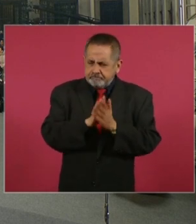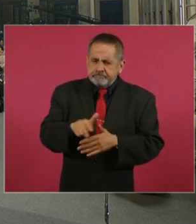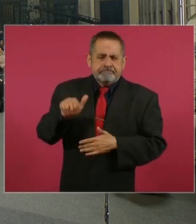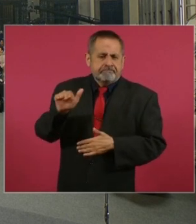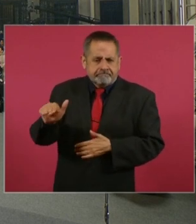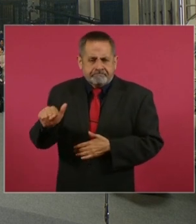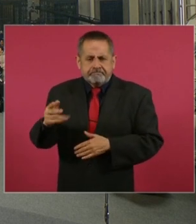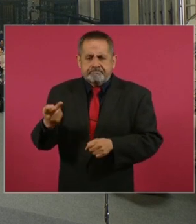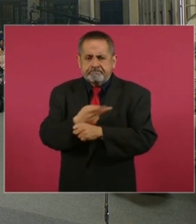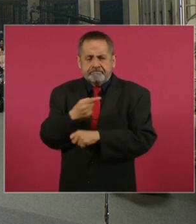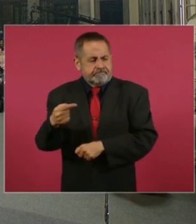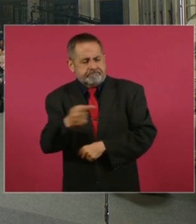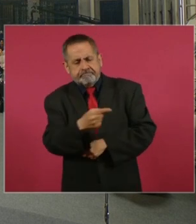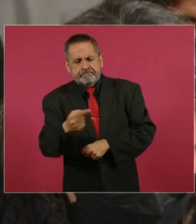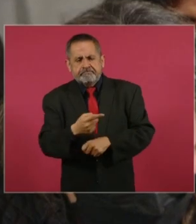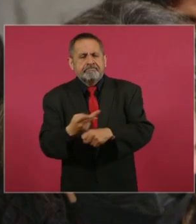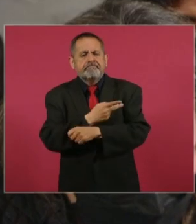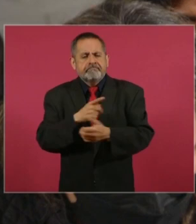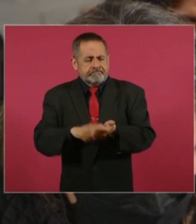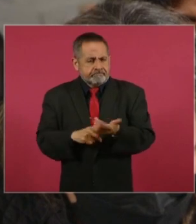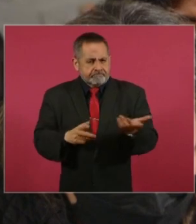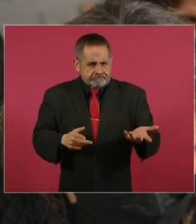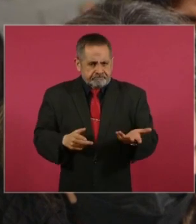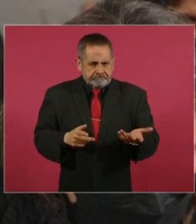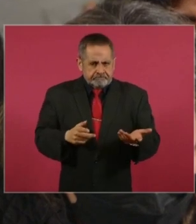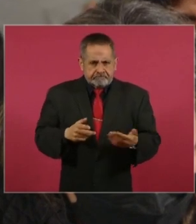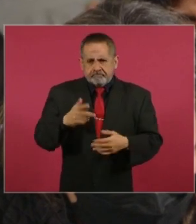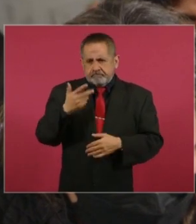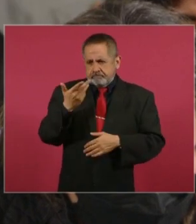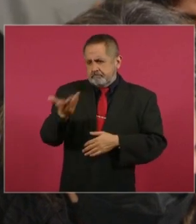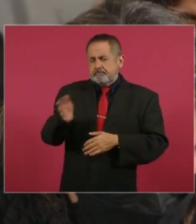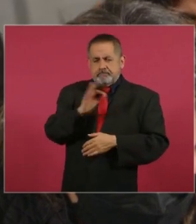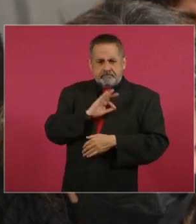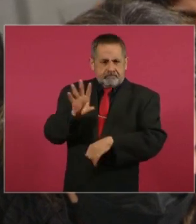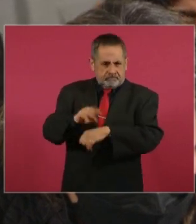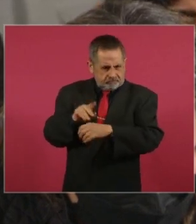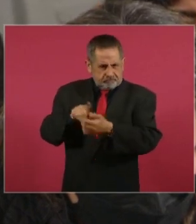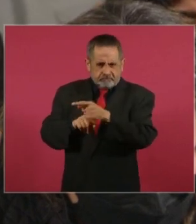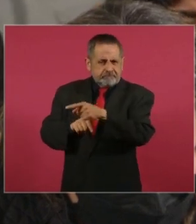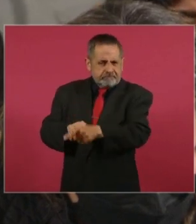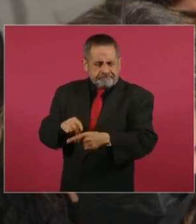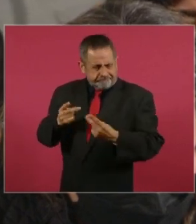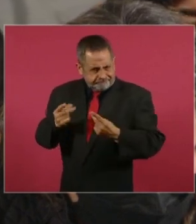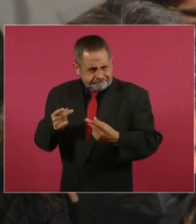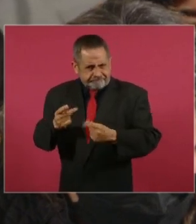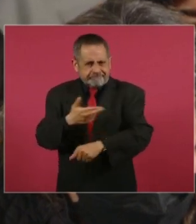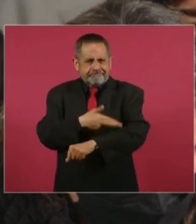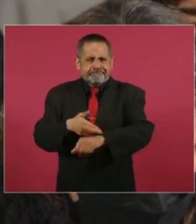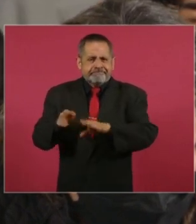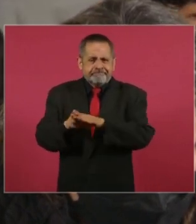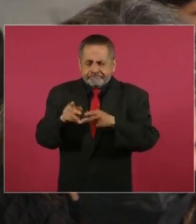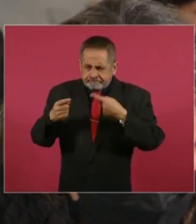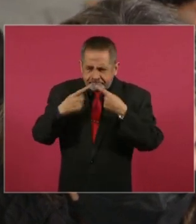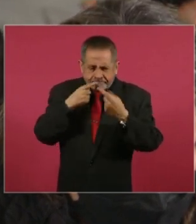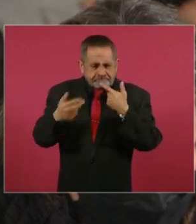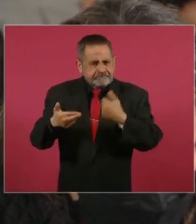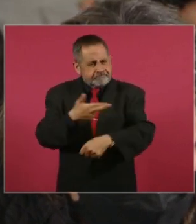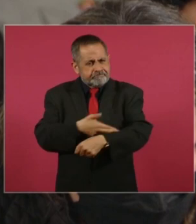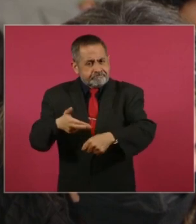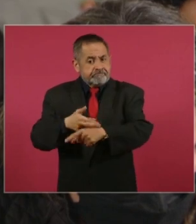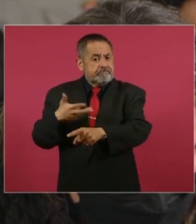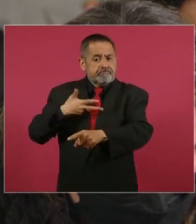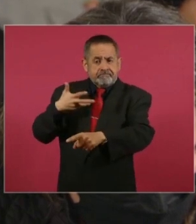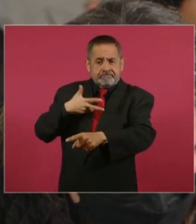amablemente que se pueda solicitar que le den agilidad o celeridad, ya sea tiene todo,